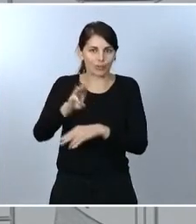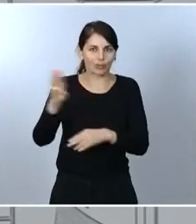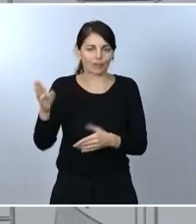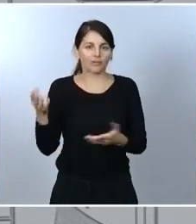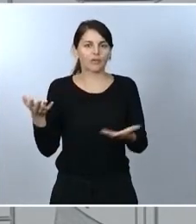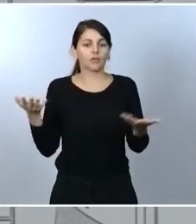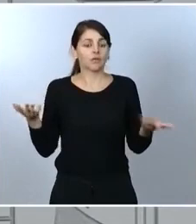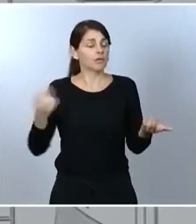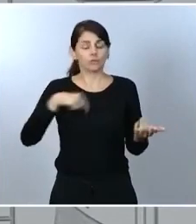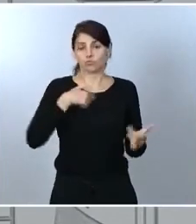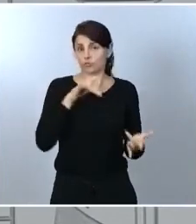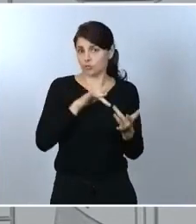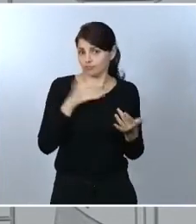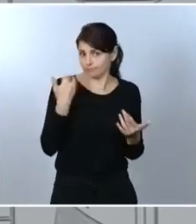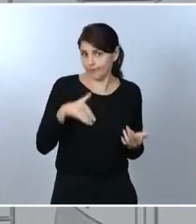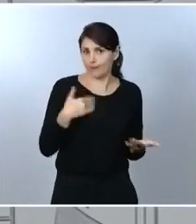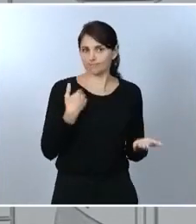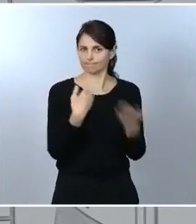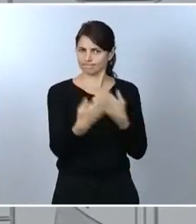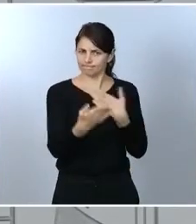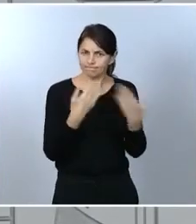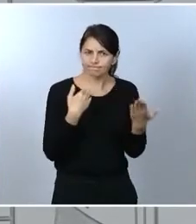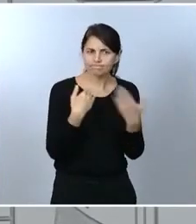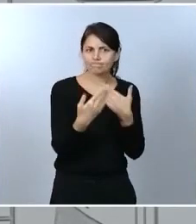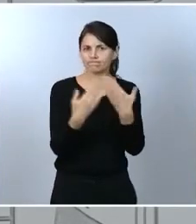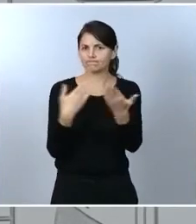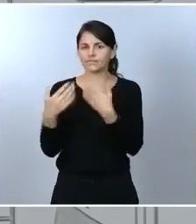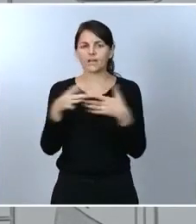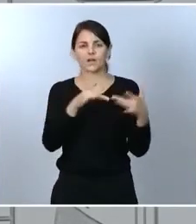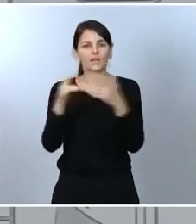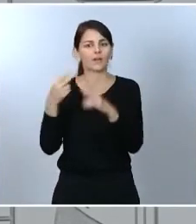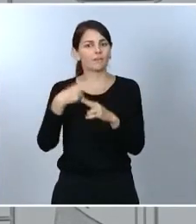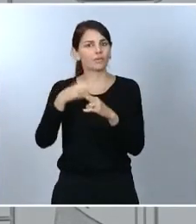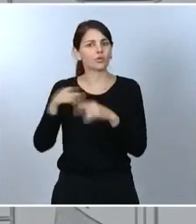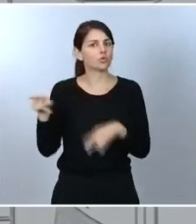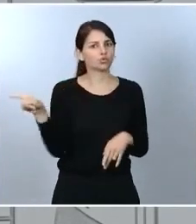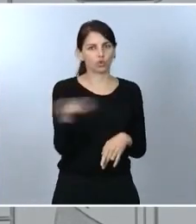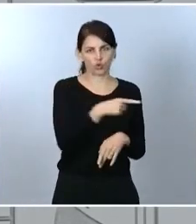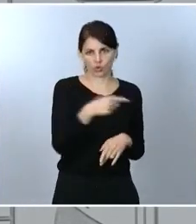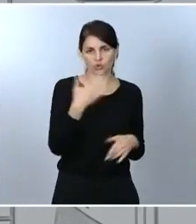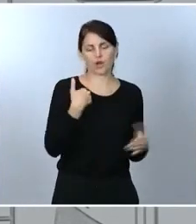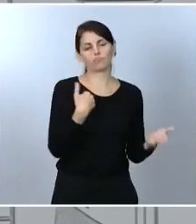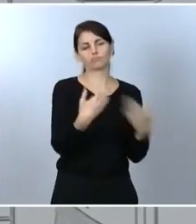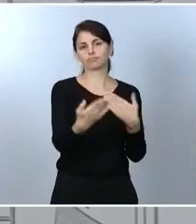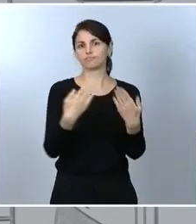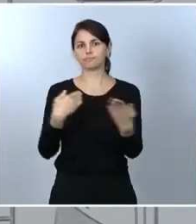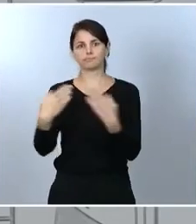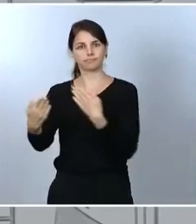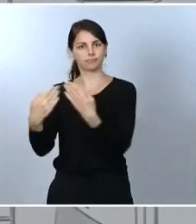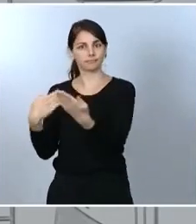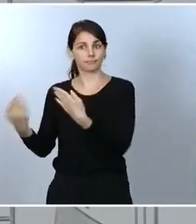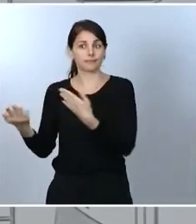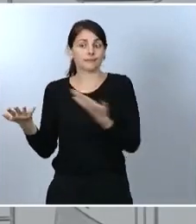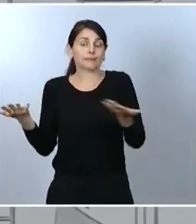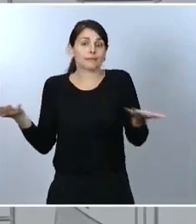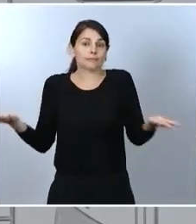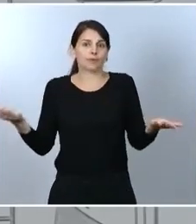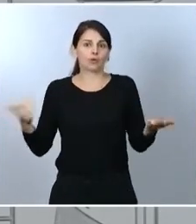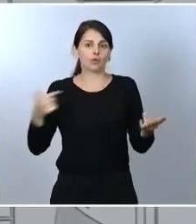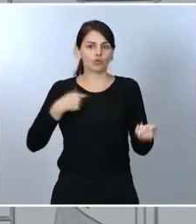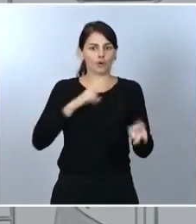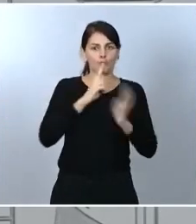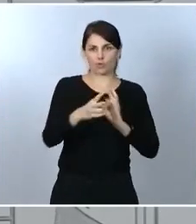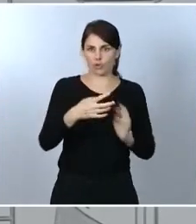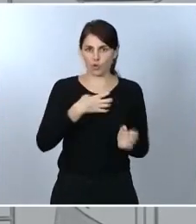Como suele ser habitual con todos los líderes políticos de todas las formaciones políticas. por tanto, tendrá que ser el Partido Popular quien